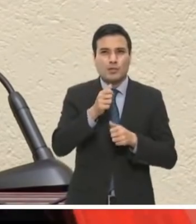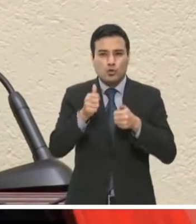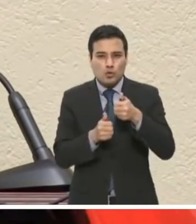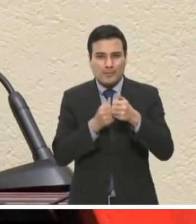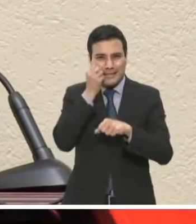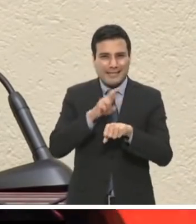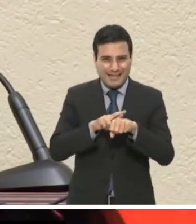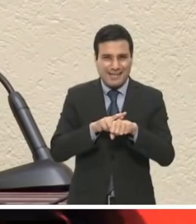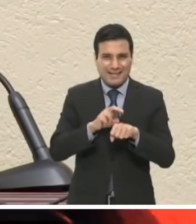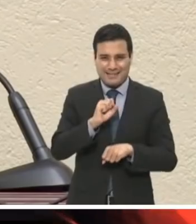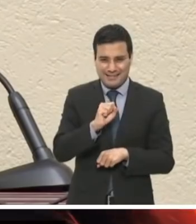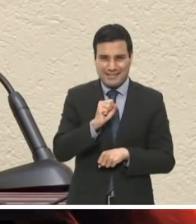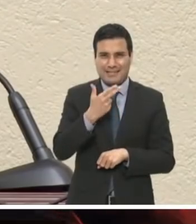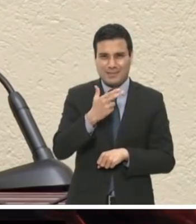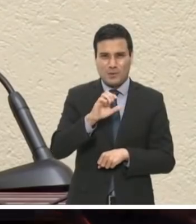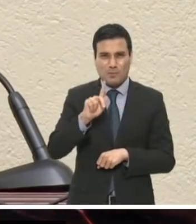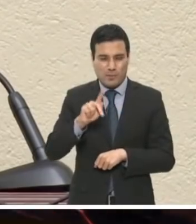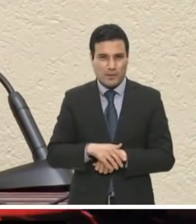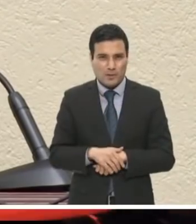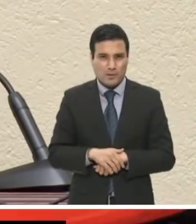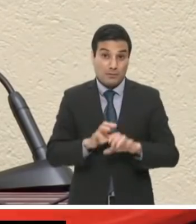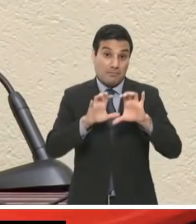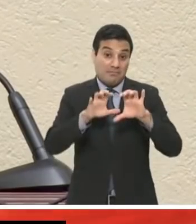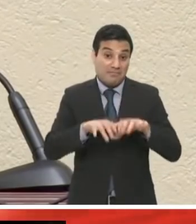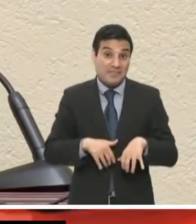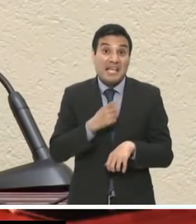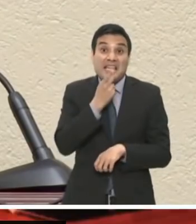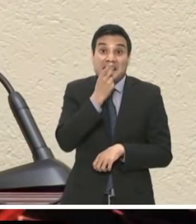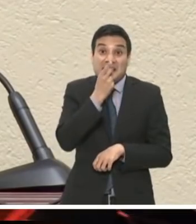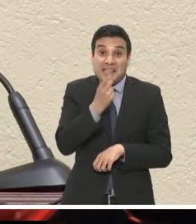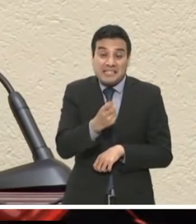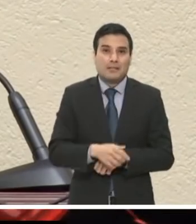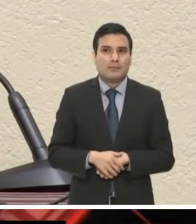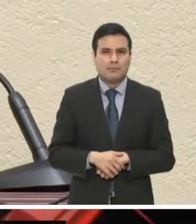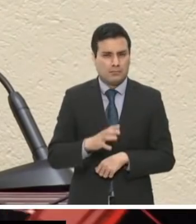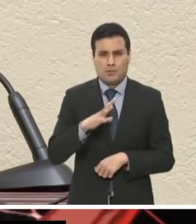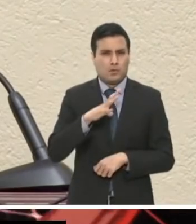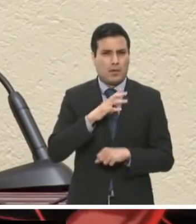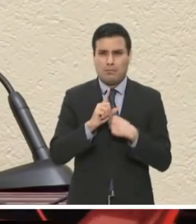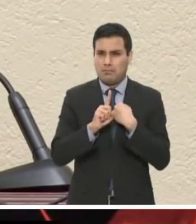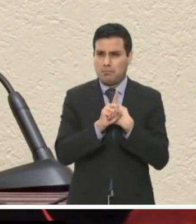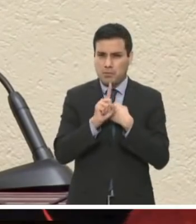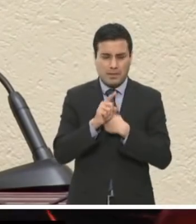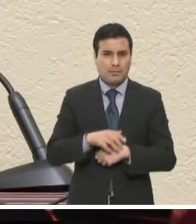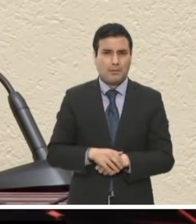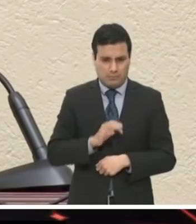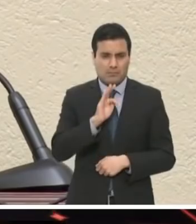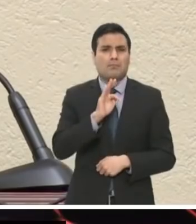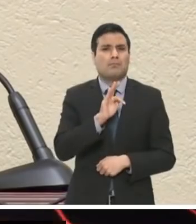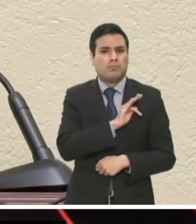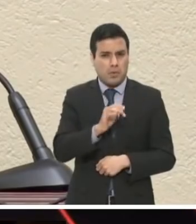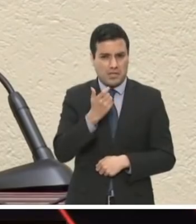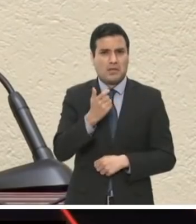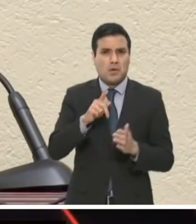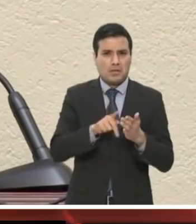vientos, que sí está ayudando al pueblo de México. Por eso se oponen. Yo les diría a esos partidos